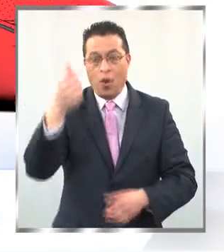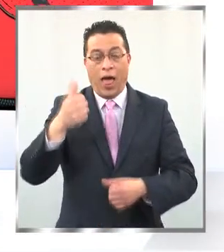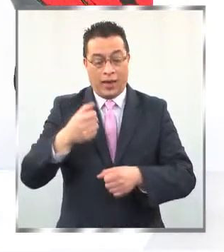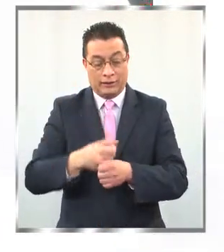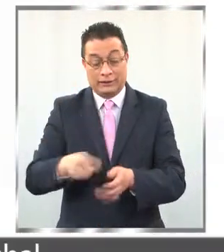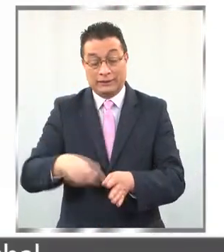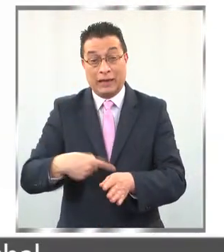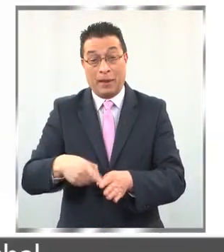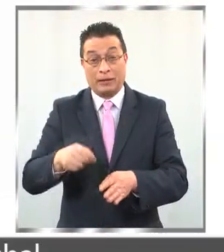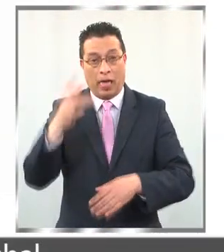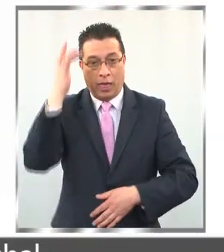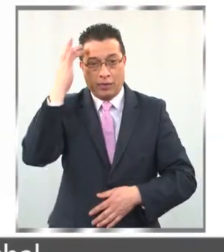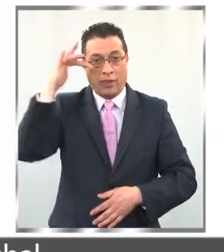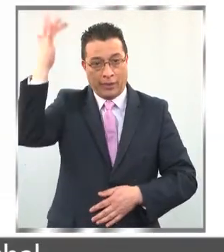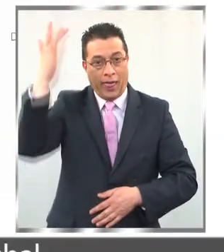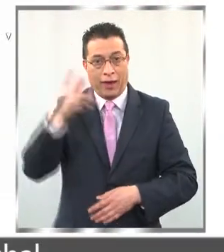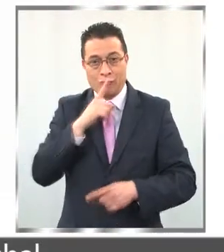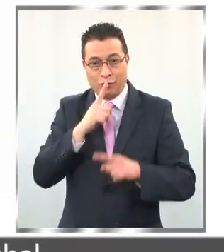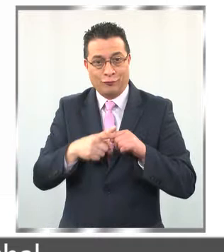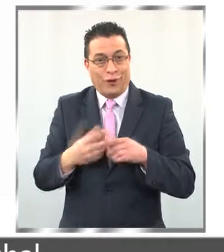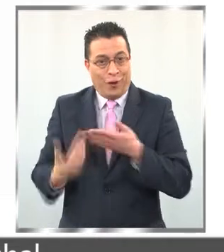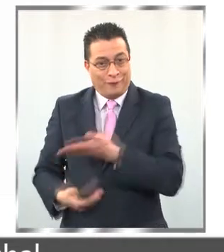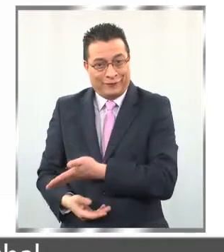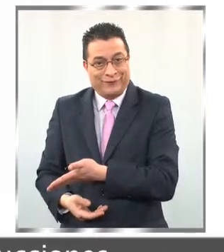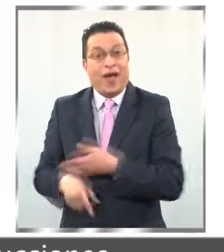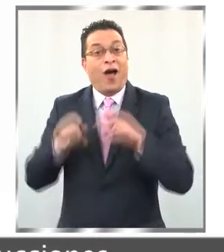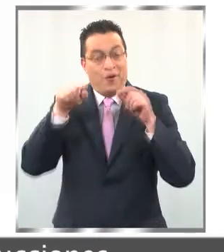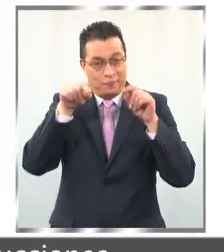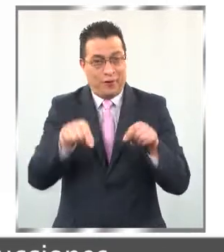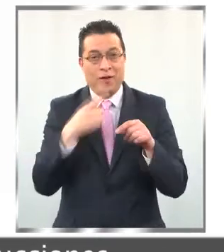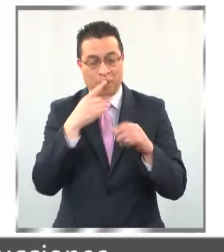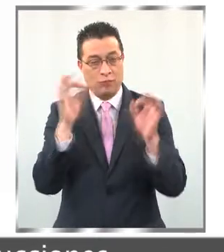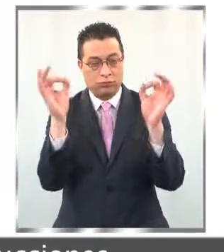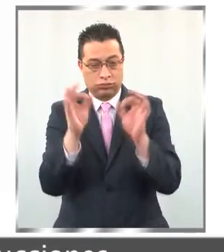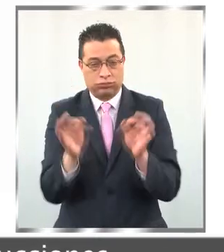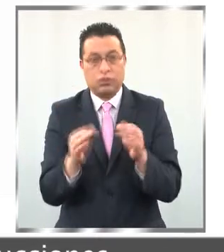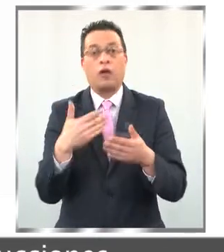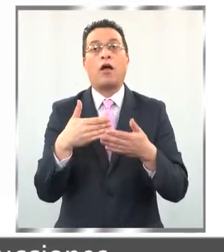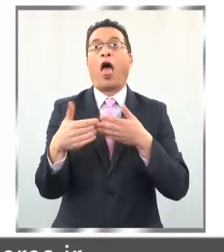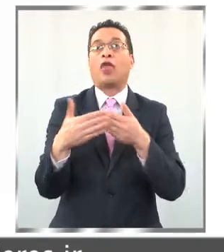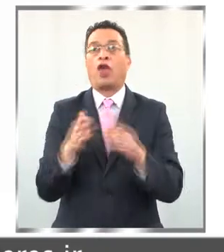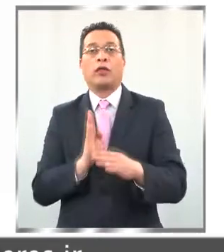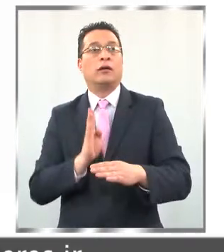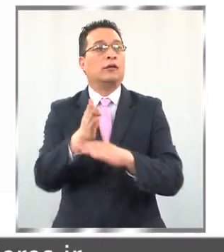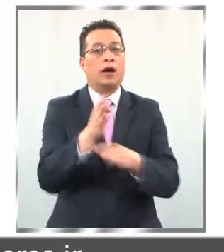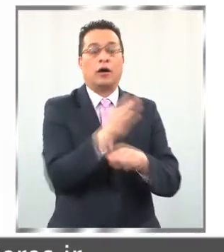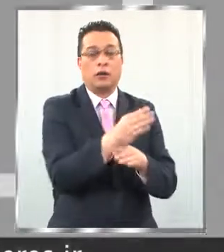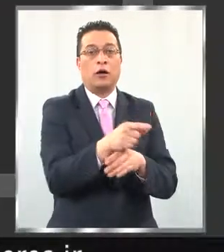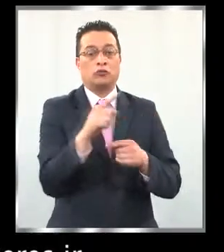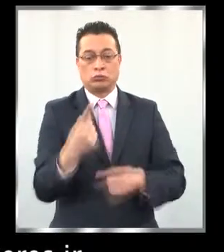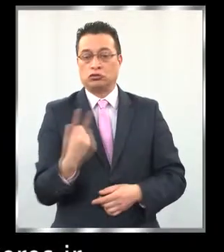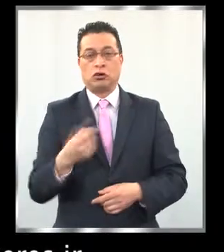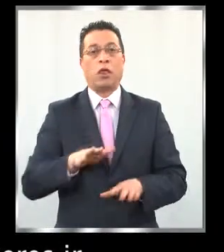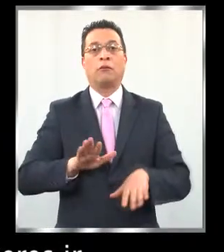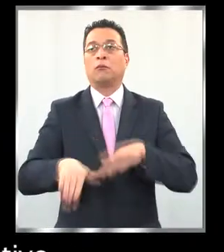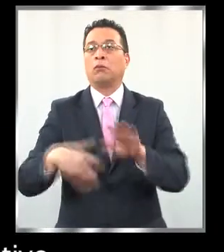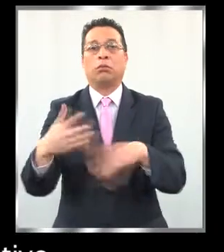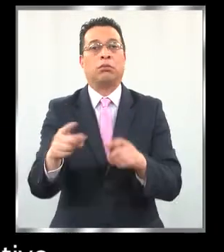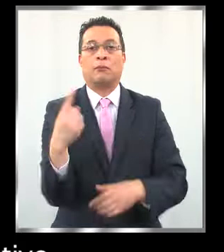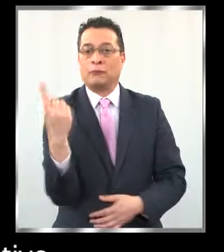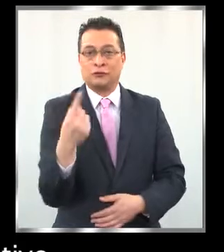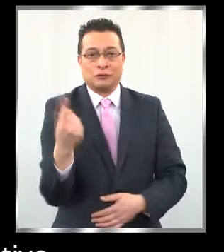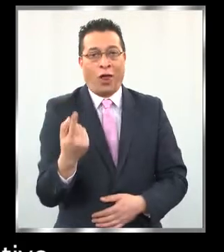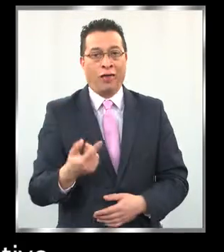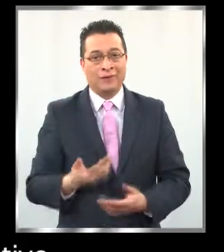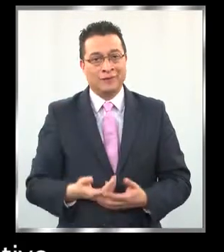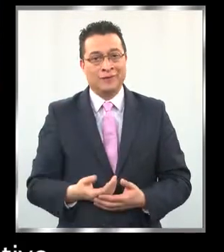crearon unas zapatillas inteligentes llamadas Lichal, las cuales pueden recibir instrucciones de los lugares a los que quieres ir y